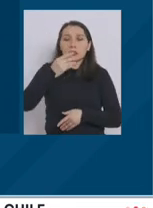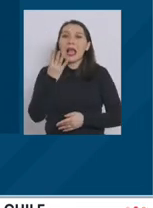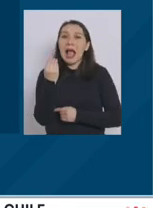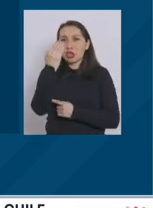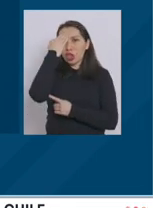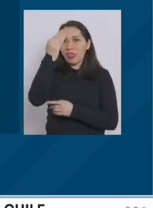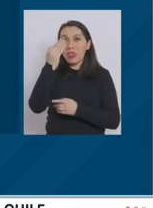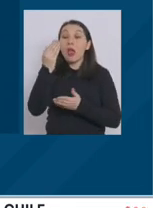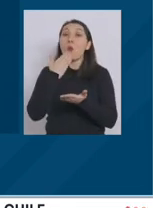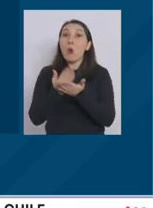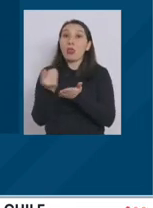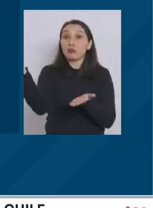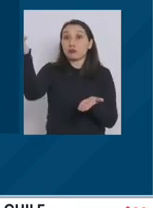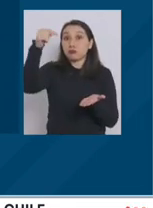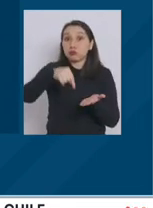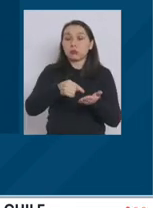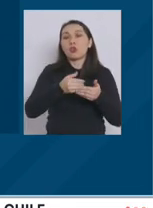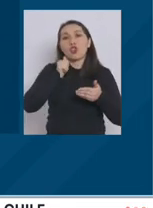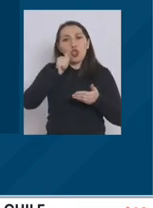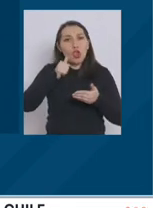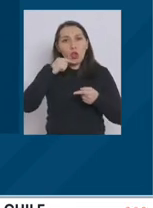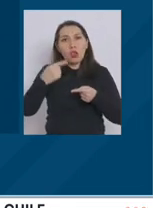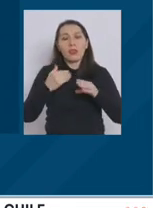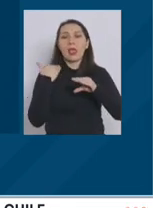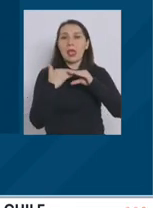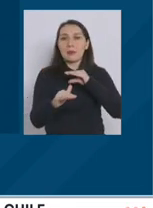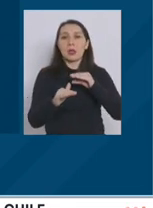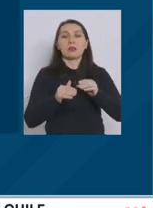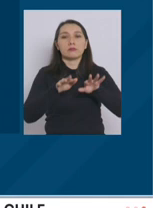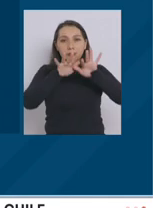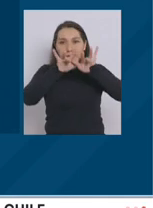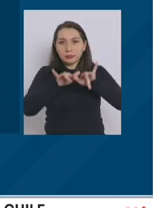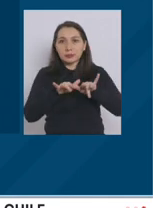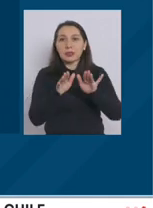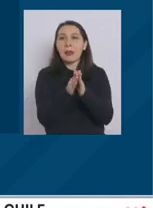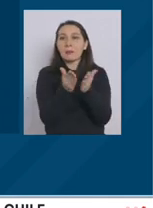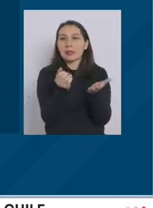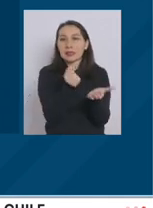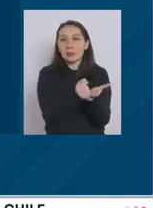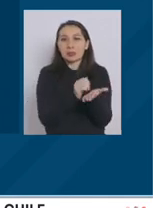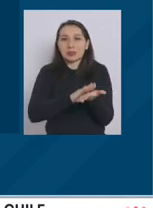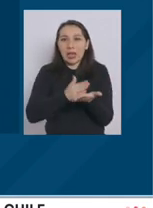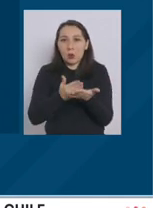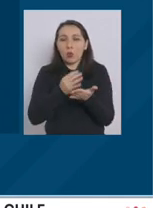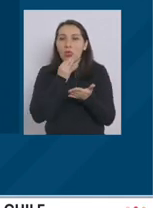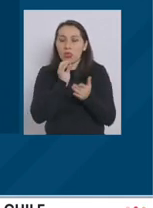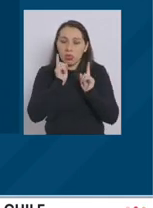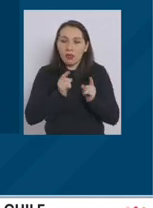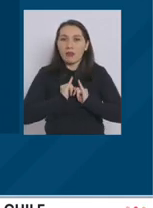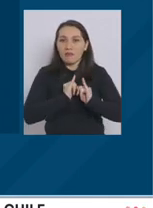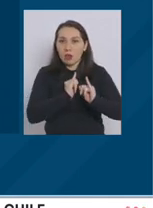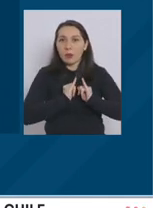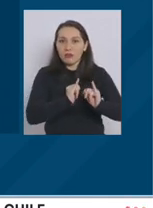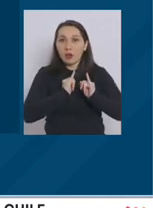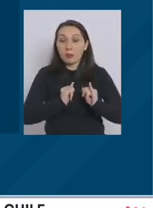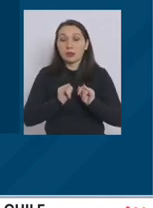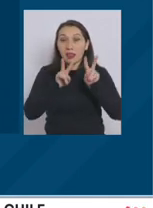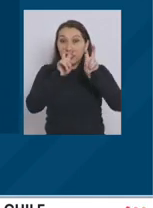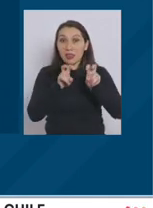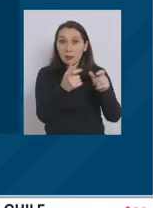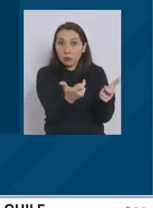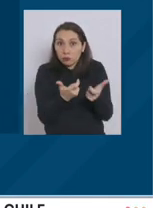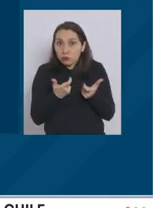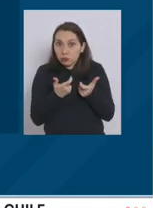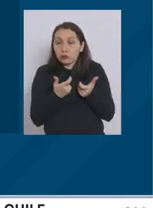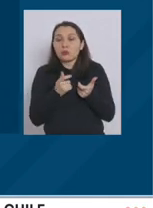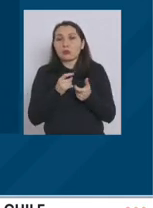posteriores a su ingreso, que les llegará a su correo electrónico declarado en su pasaporte sanitario. Respecto a la fiscalización